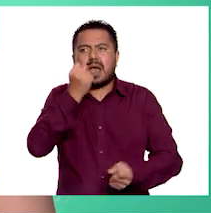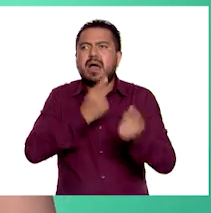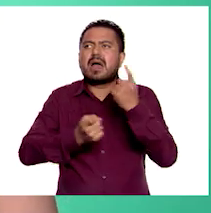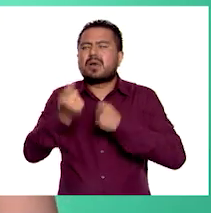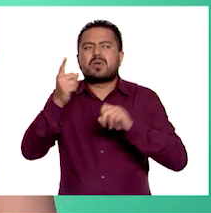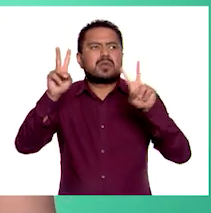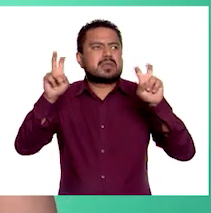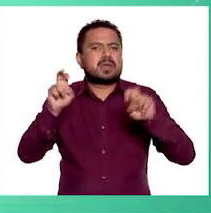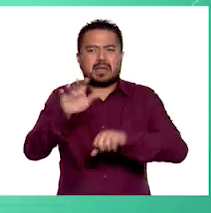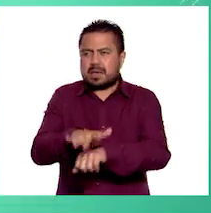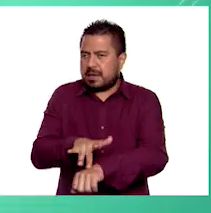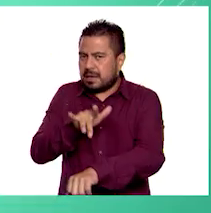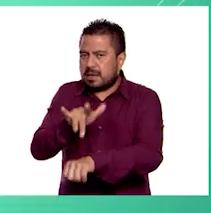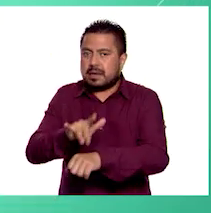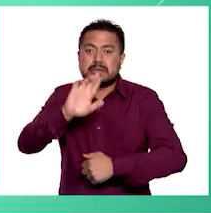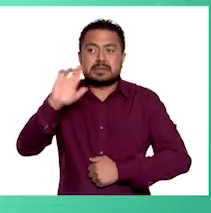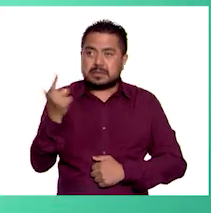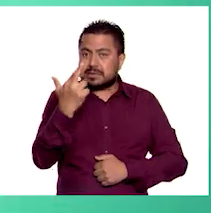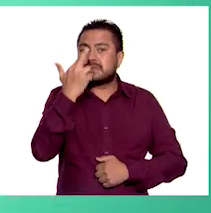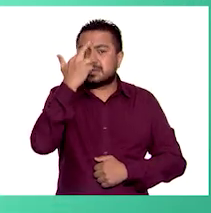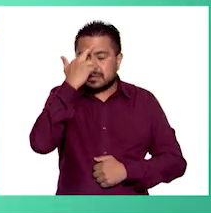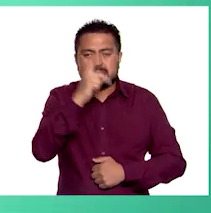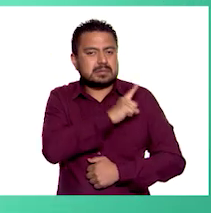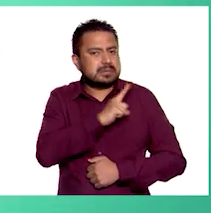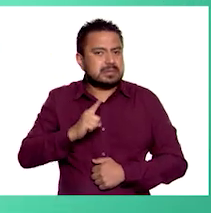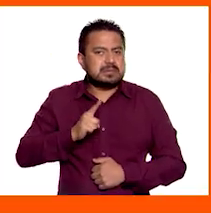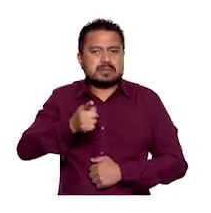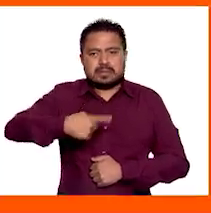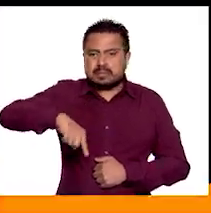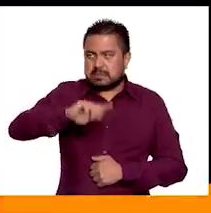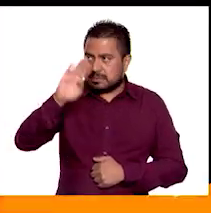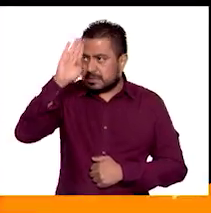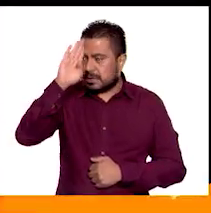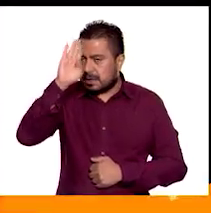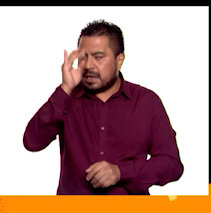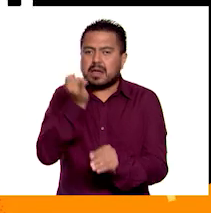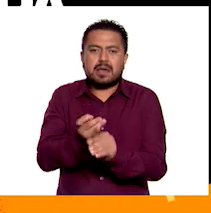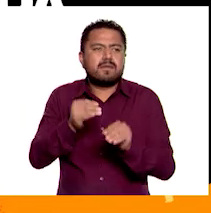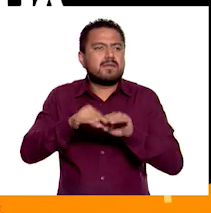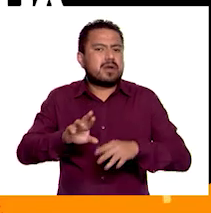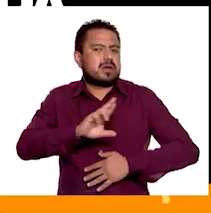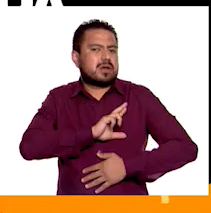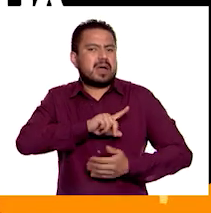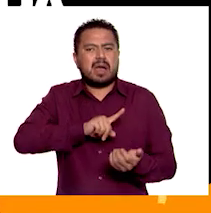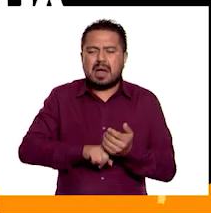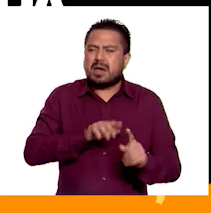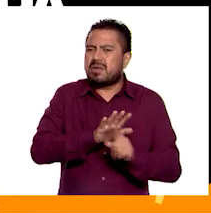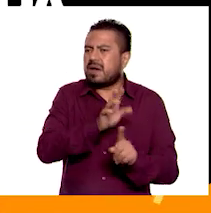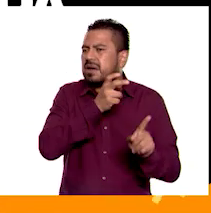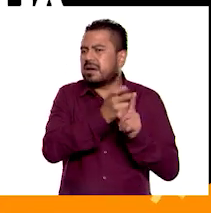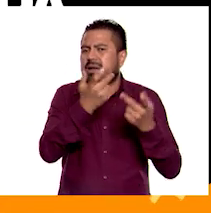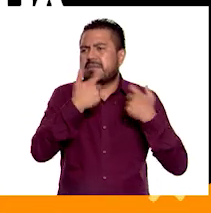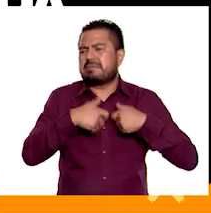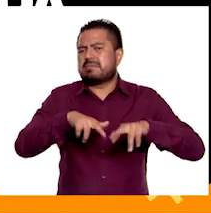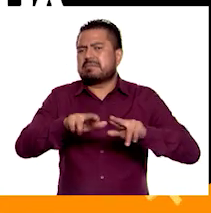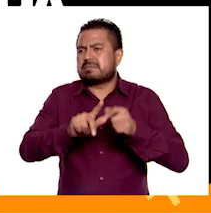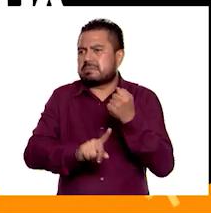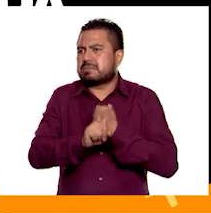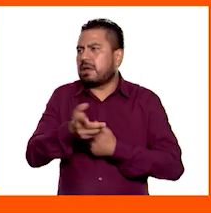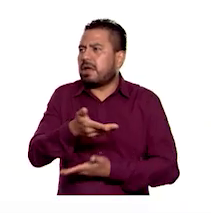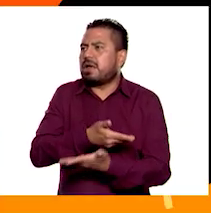los temas que vimos. Recuerden, debemos considerar que la información privada es aquella que representa un riesgo al